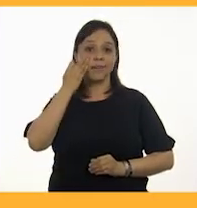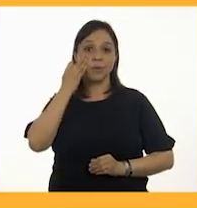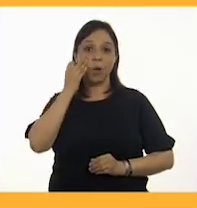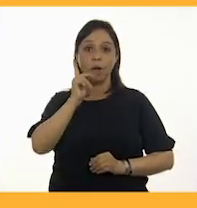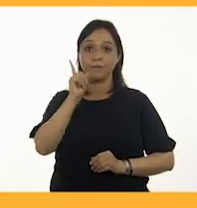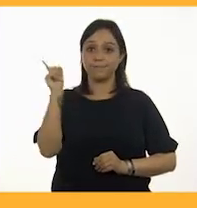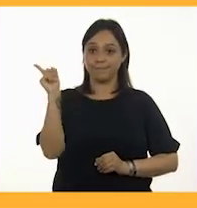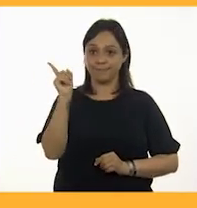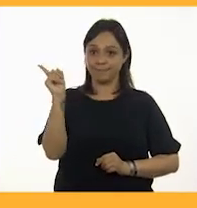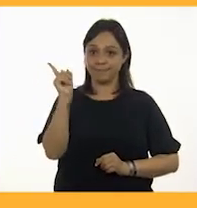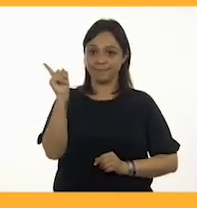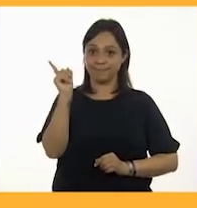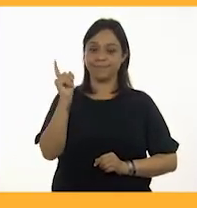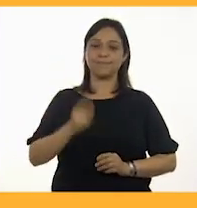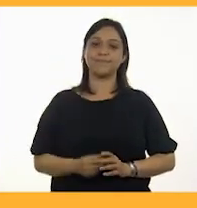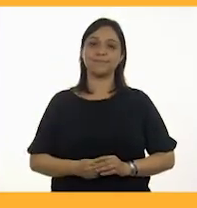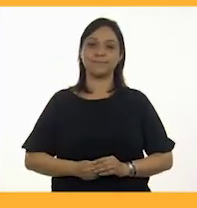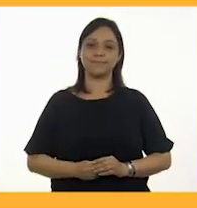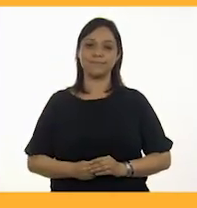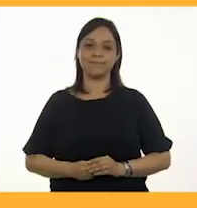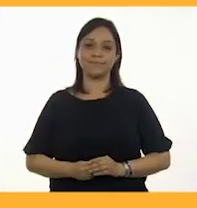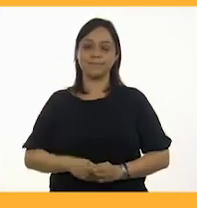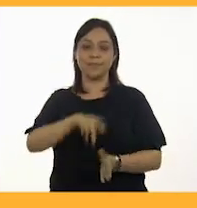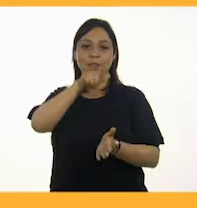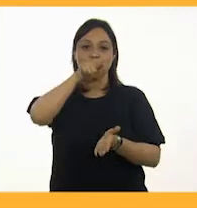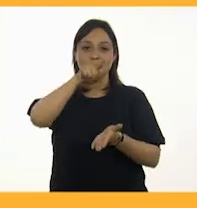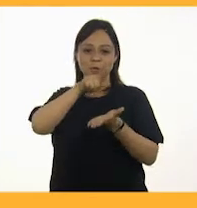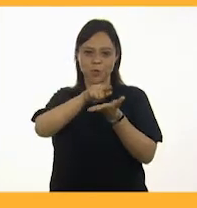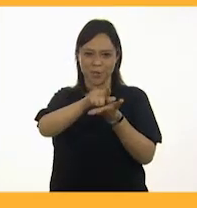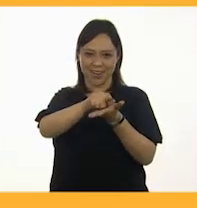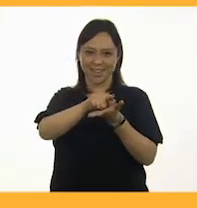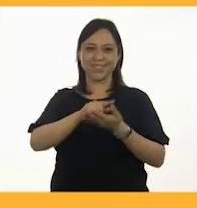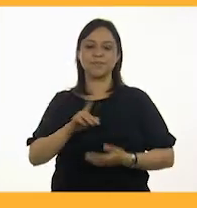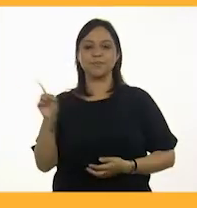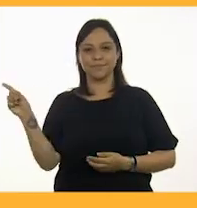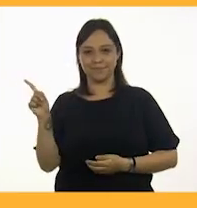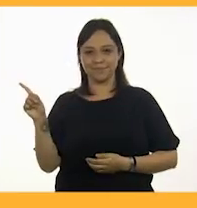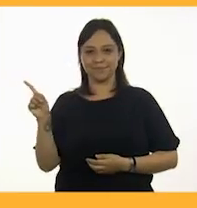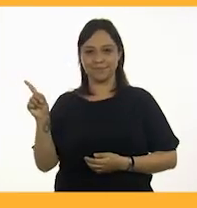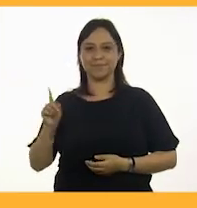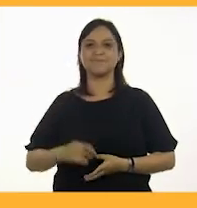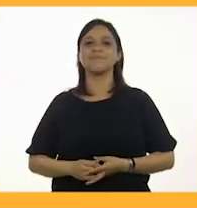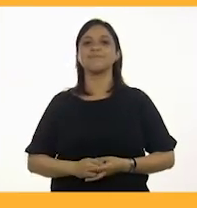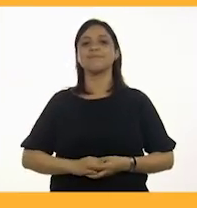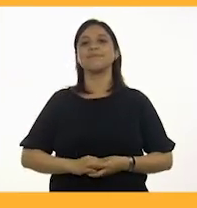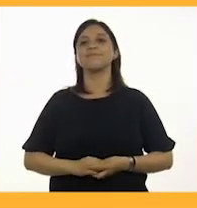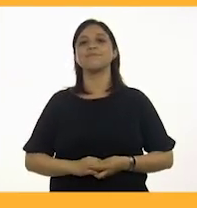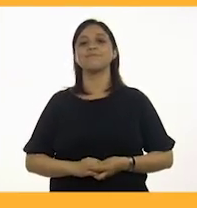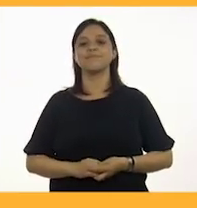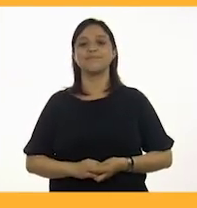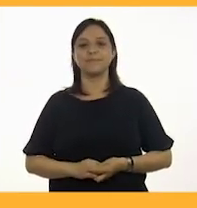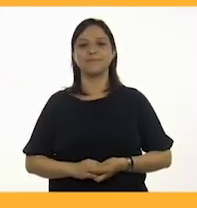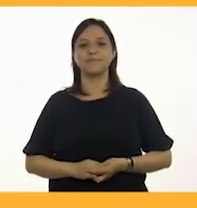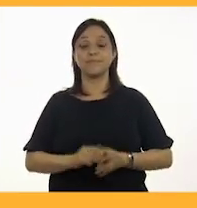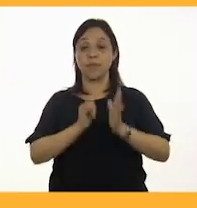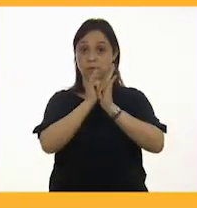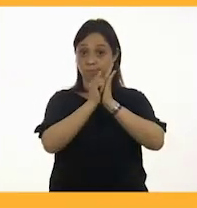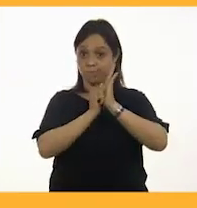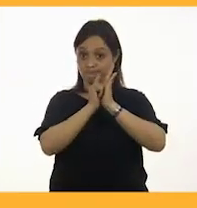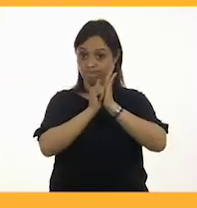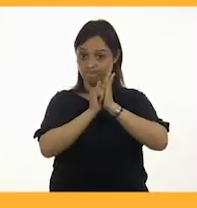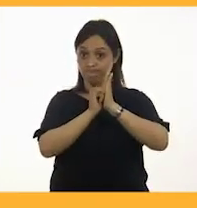arroba cep.mx En Twitter, arroba cep.mx En YouTube,